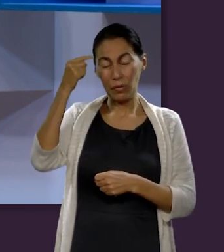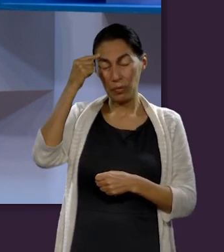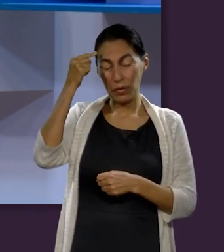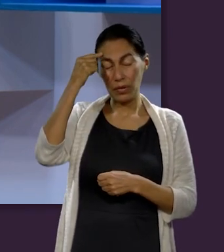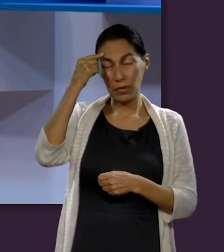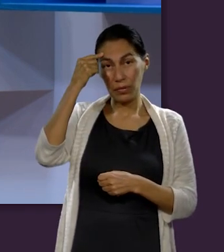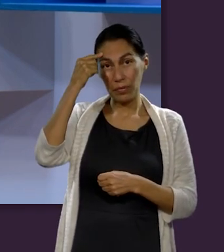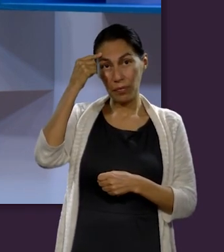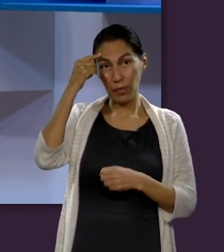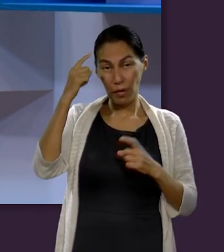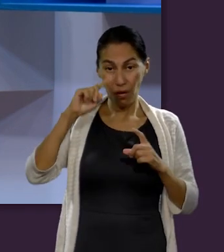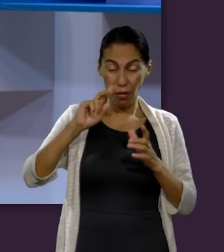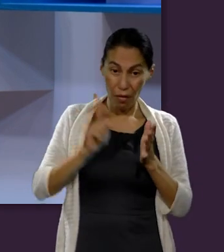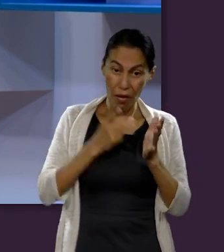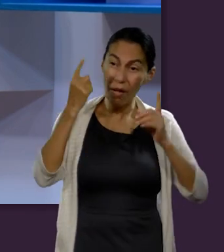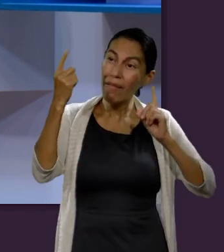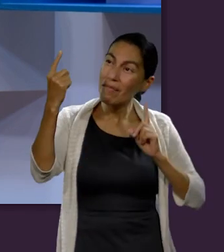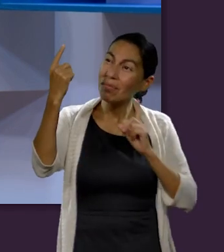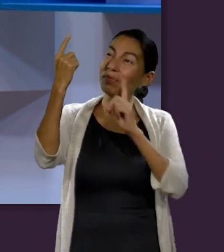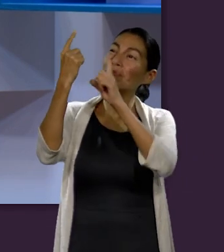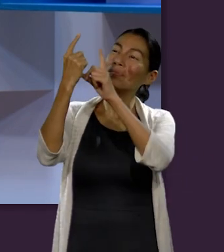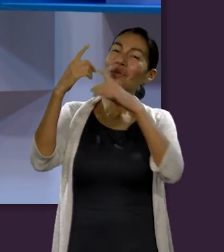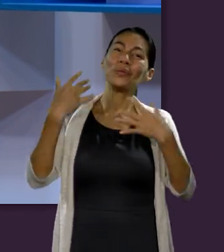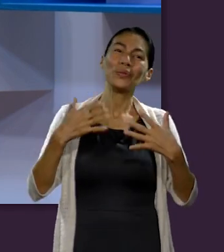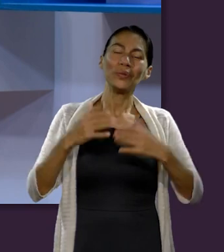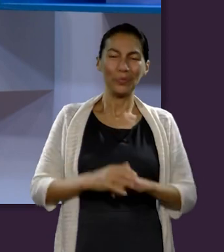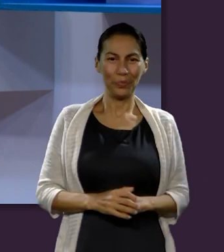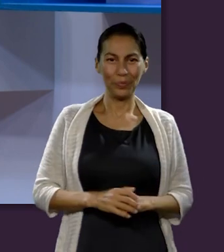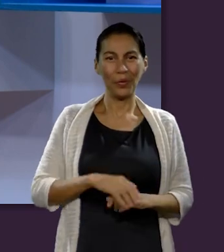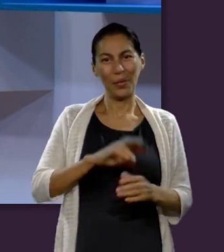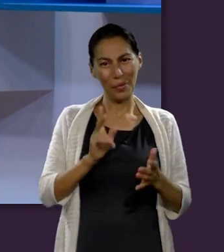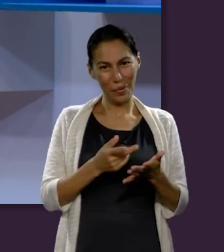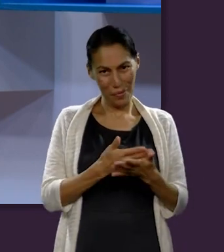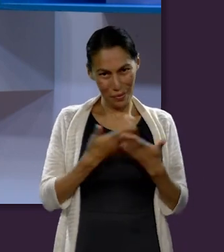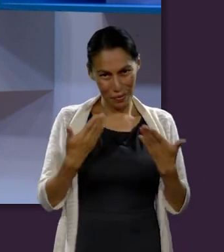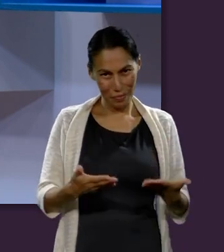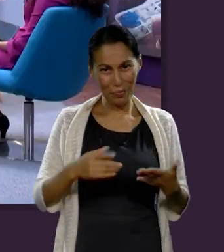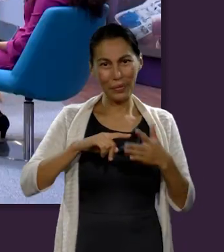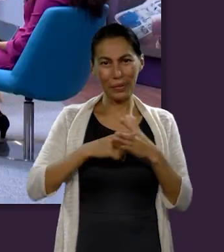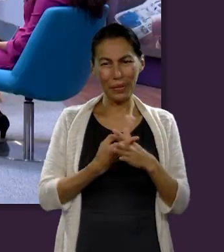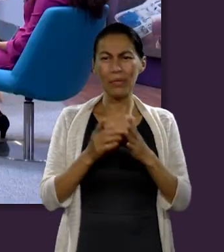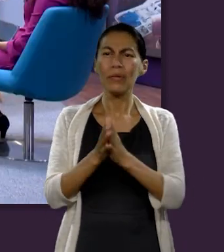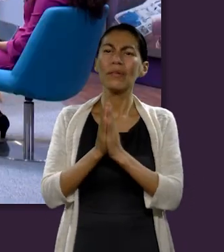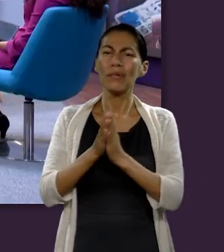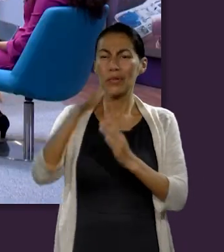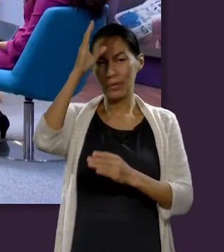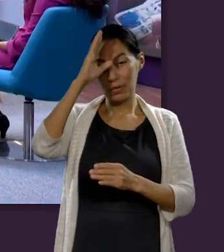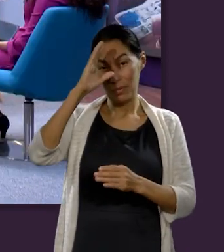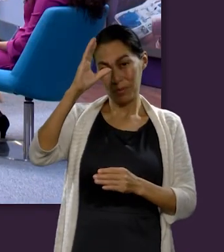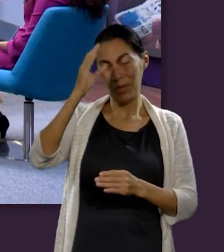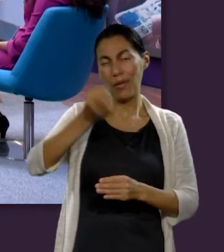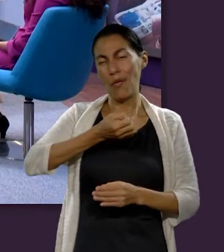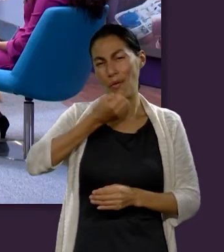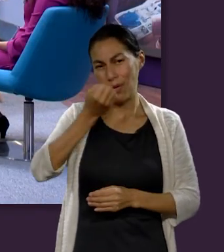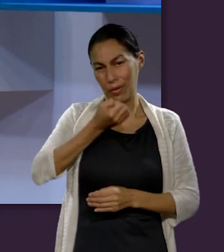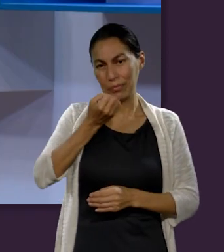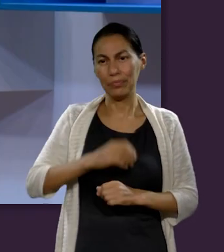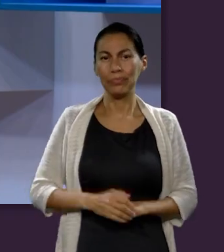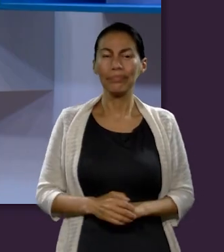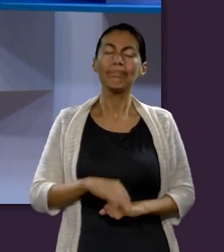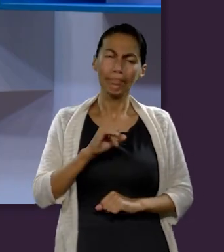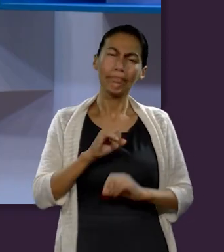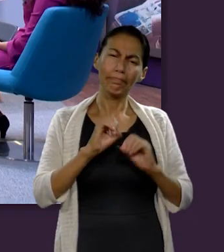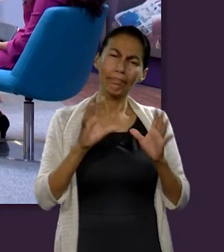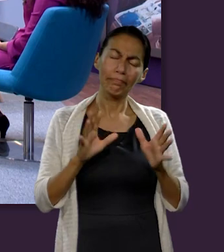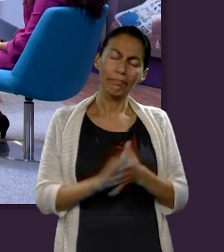mente es la palabra reencuentro. Entonces, sin perder tiempo, vamos a comenzar. Le vamos a pedir a Chiprián que por favor tenga una